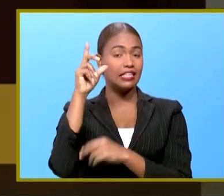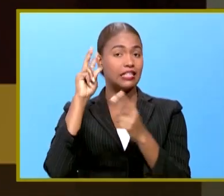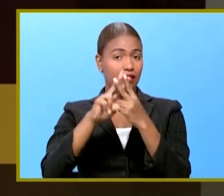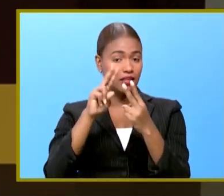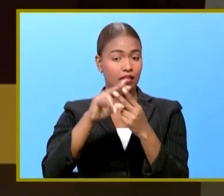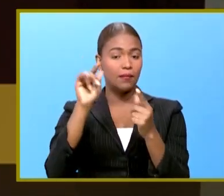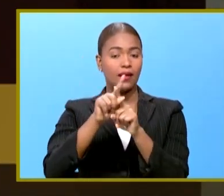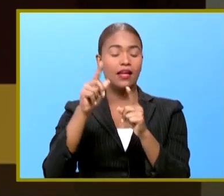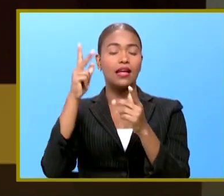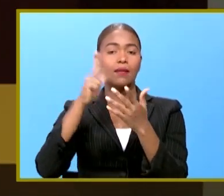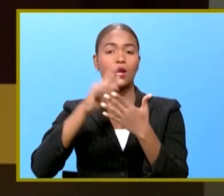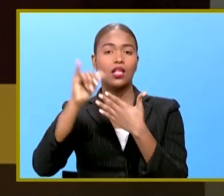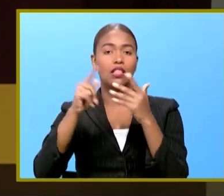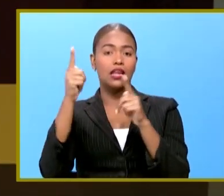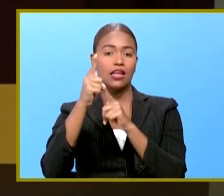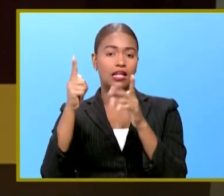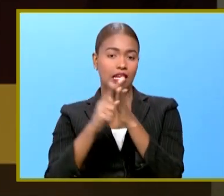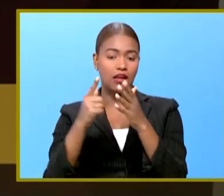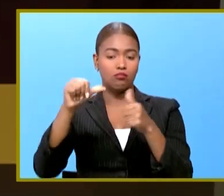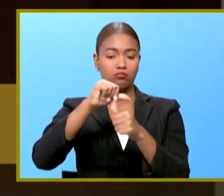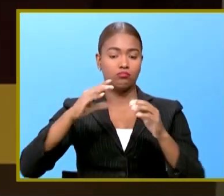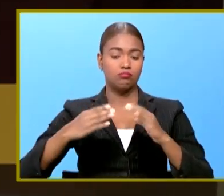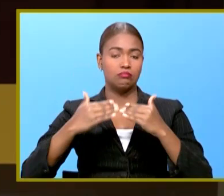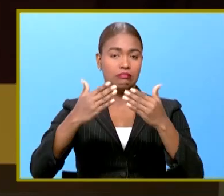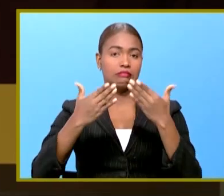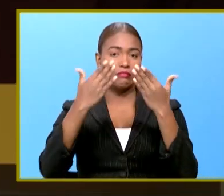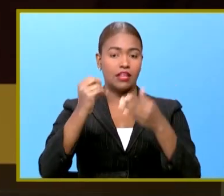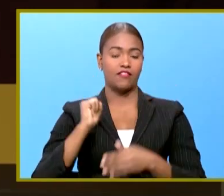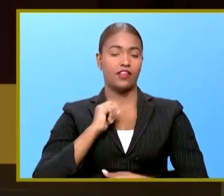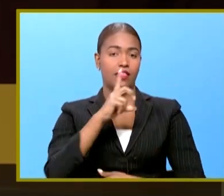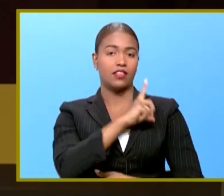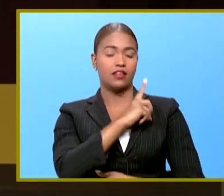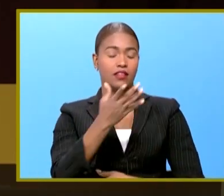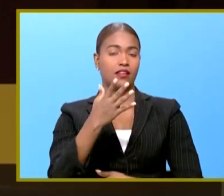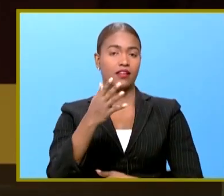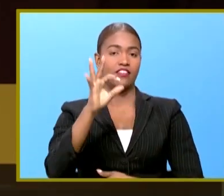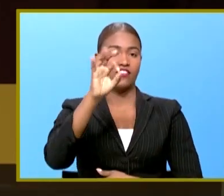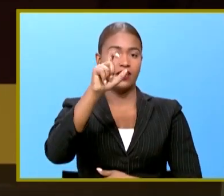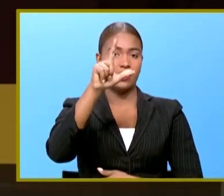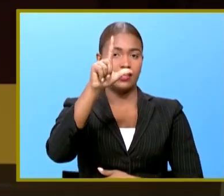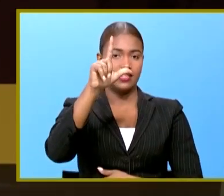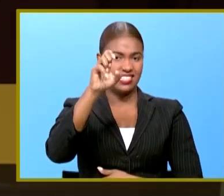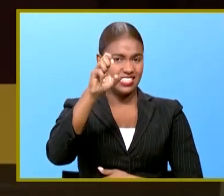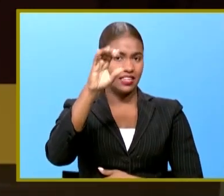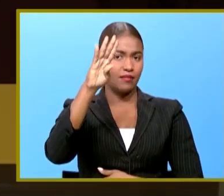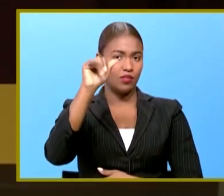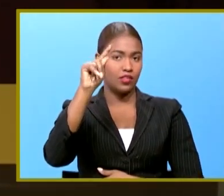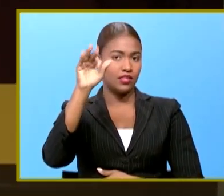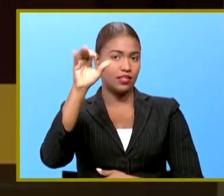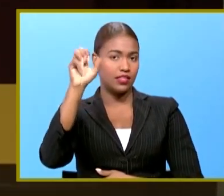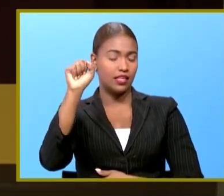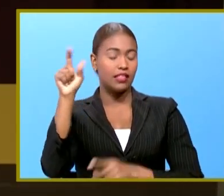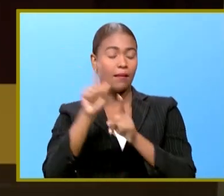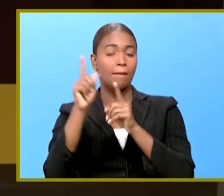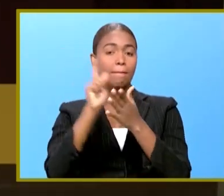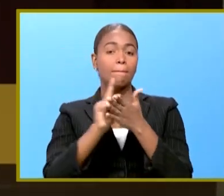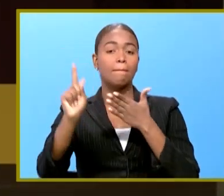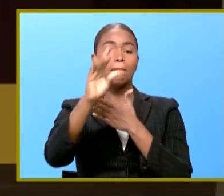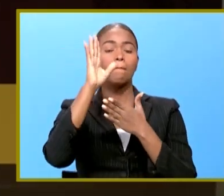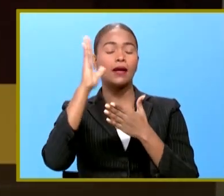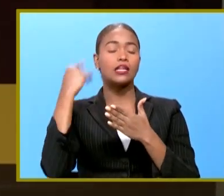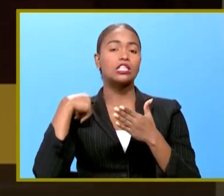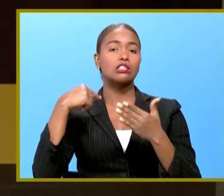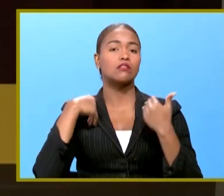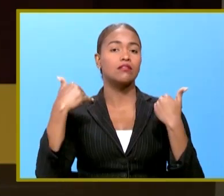el proyecto de ley de las cooperativas que fue sometido por el ex senador perdón por el senador Félix Bautista y ya la semana que viene estaremos